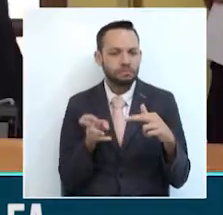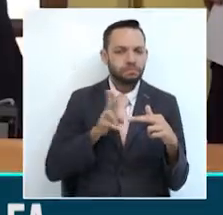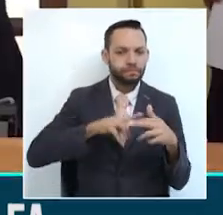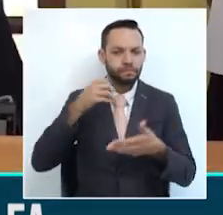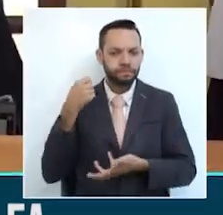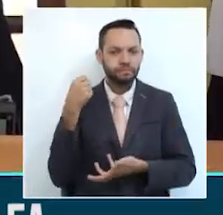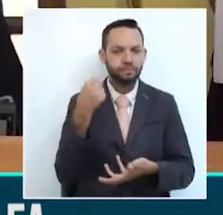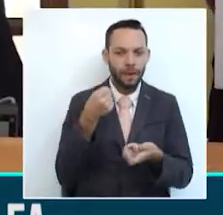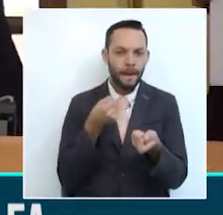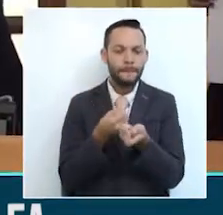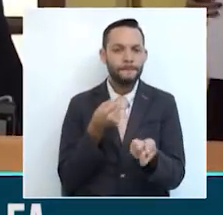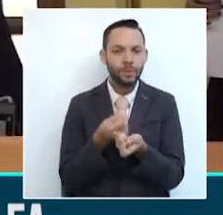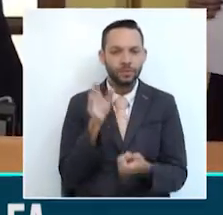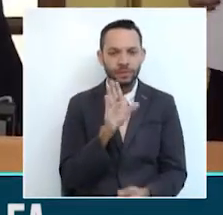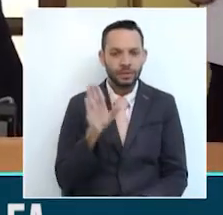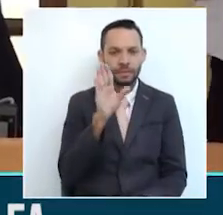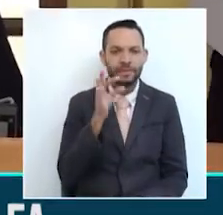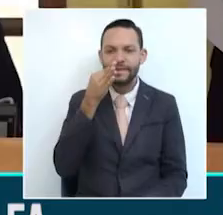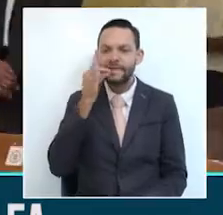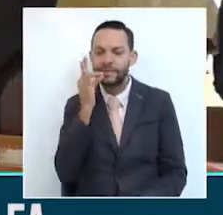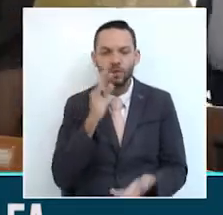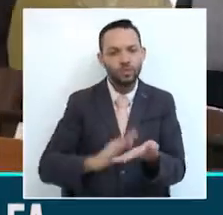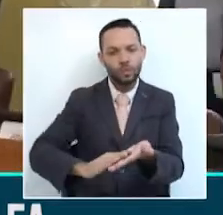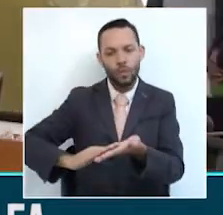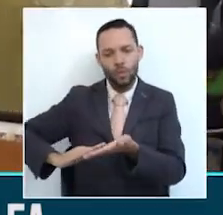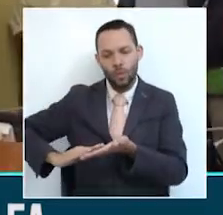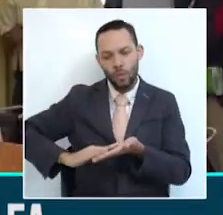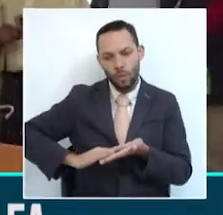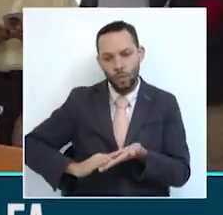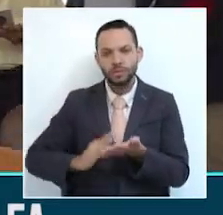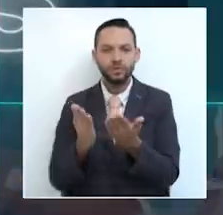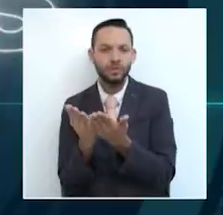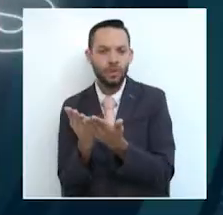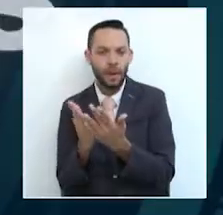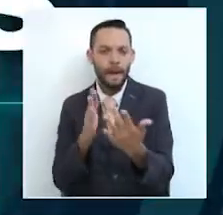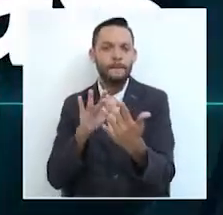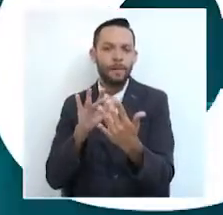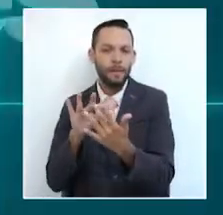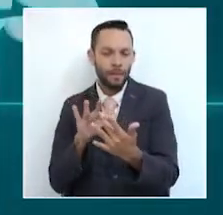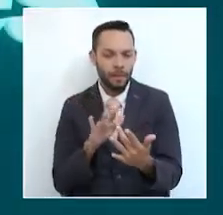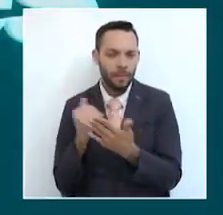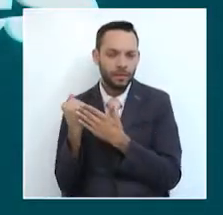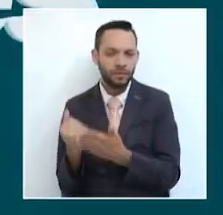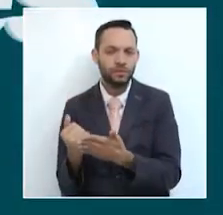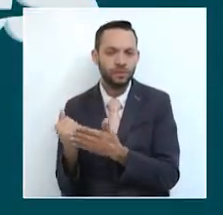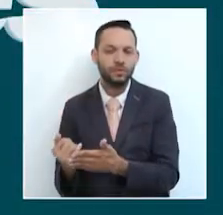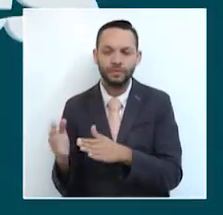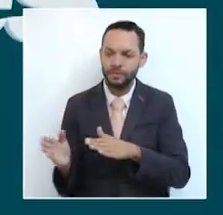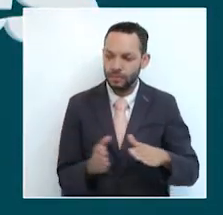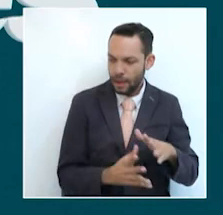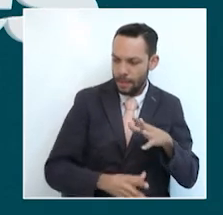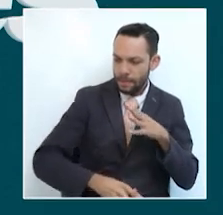departamento de Caldas para solucionar algunos problemas en el sector educativo. Y en los